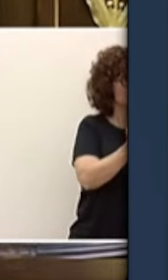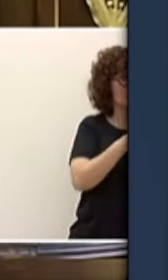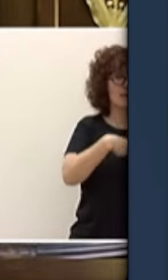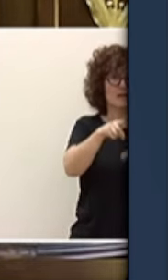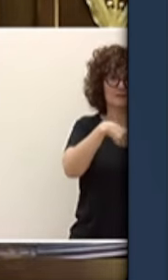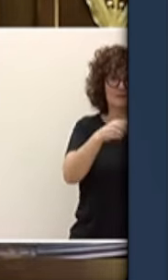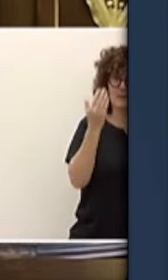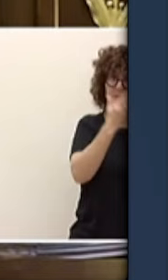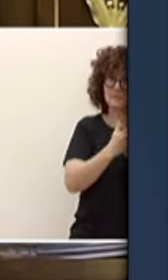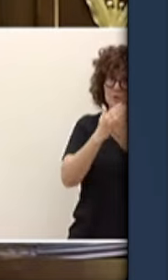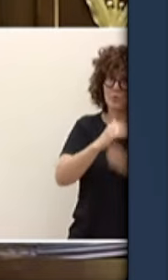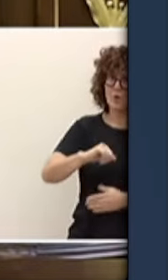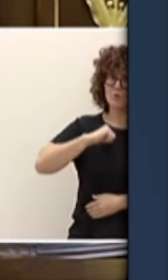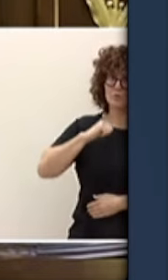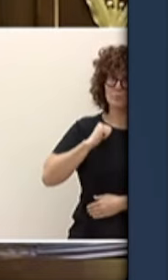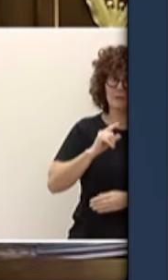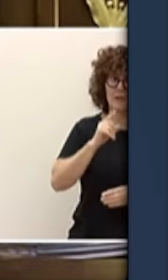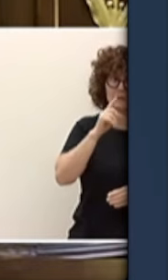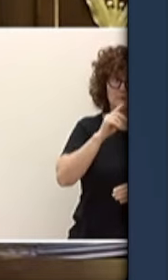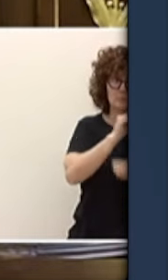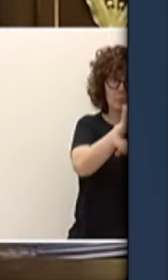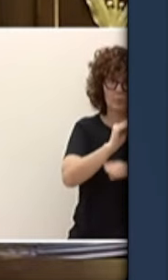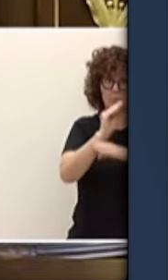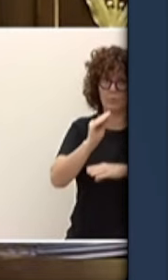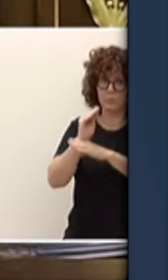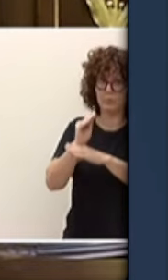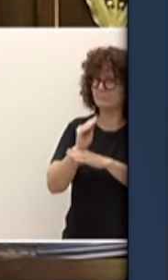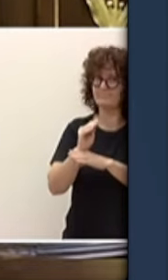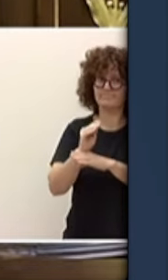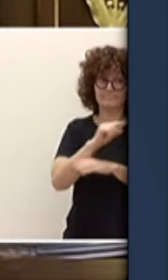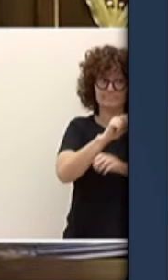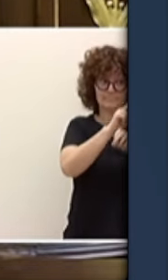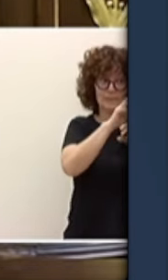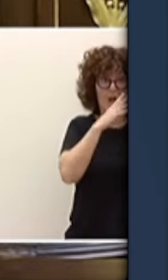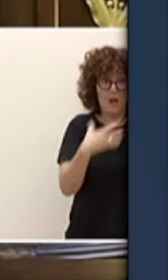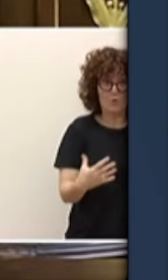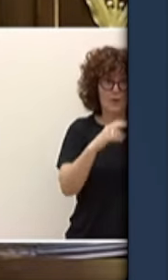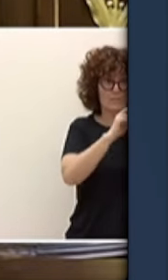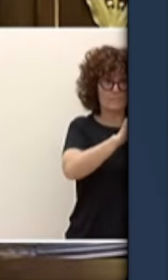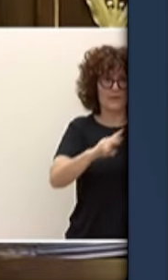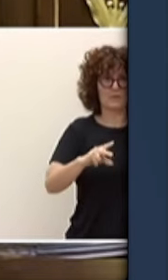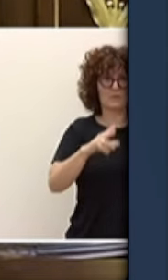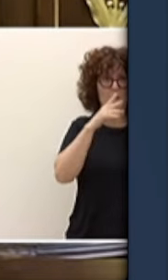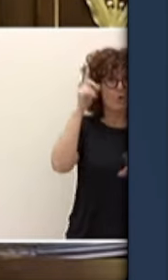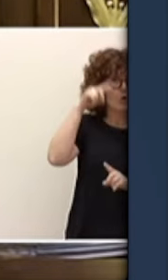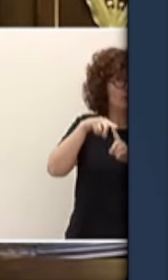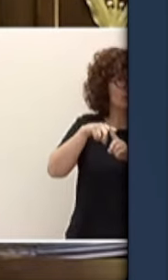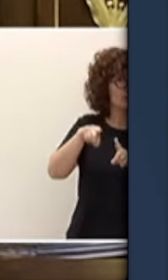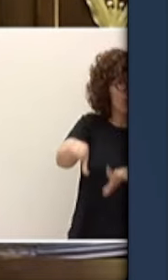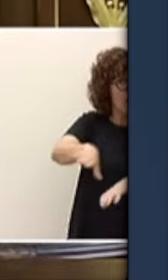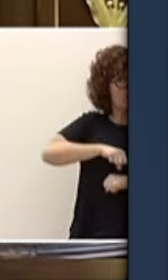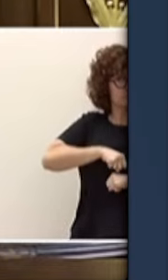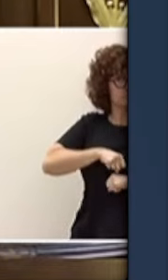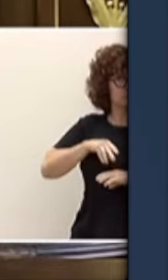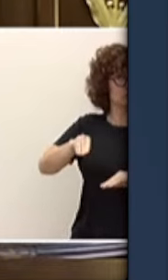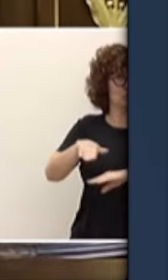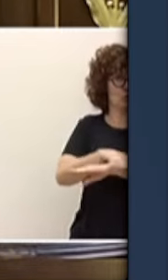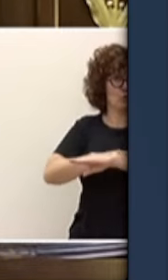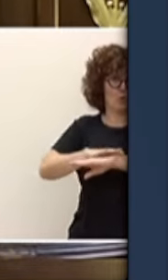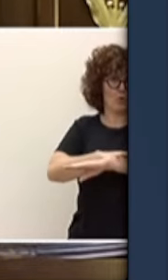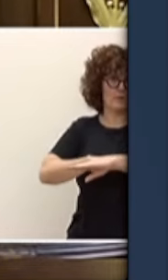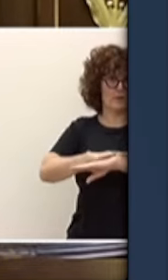es un atraco para mantener el poder de este gobierno extremista que empobrece cada día a los españoles porque mientras los